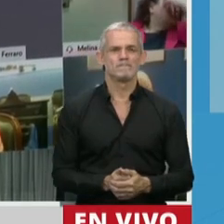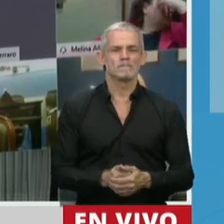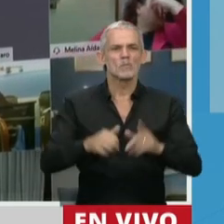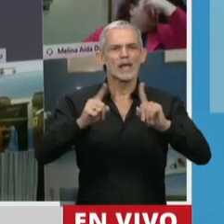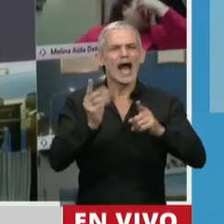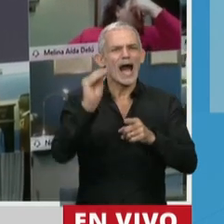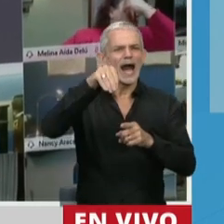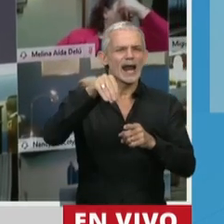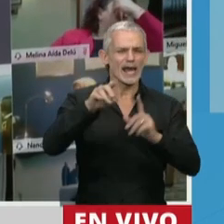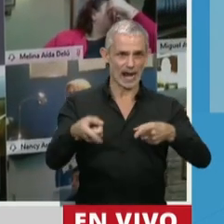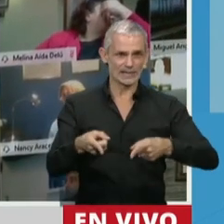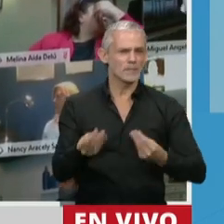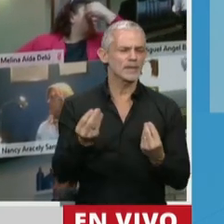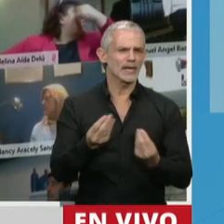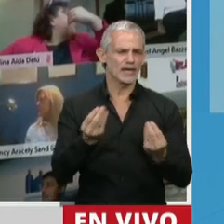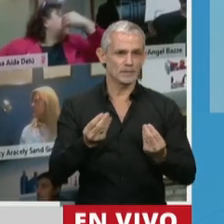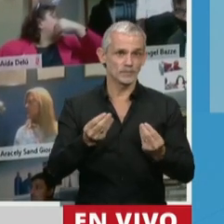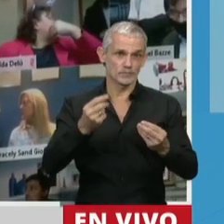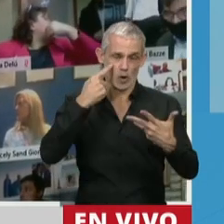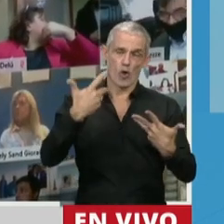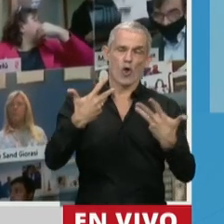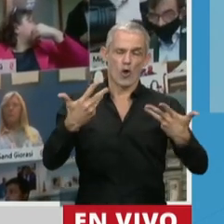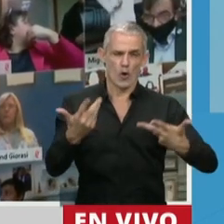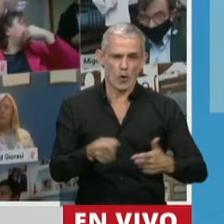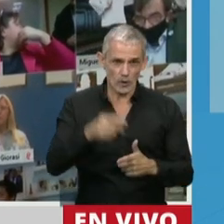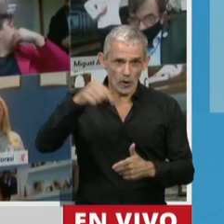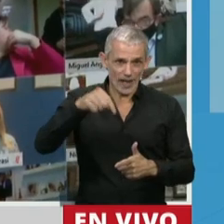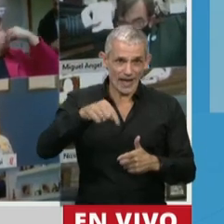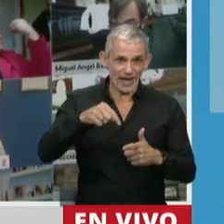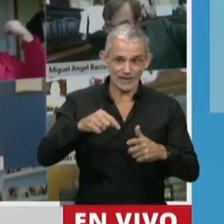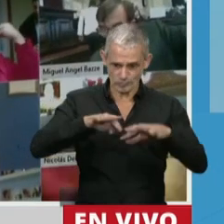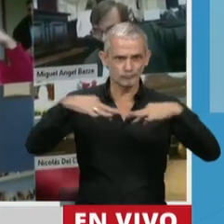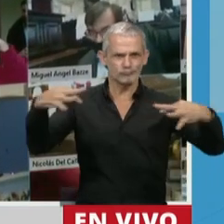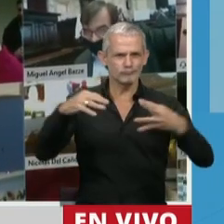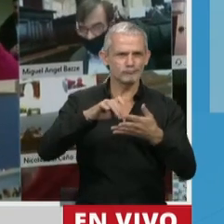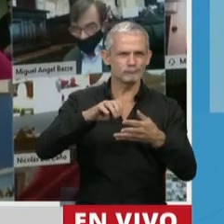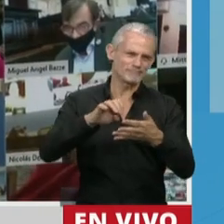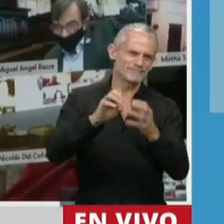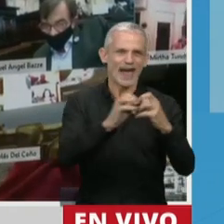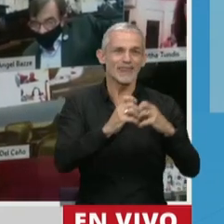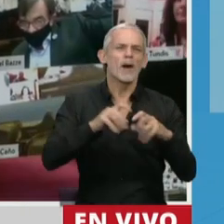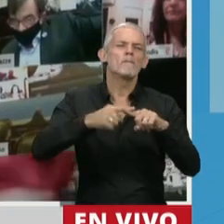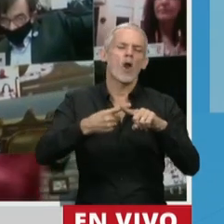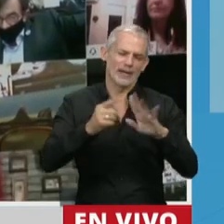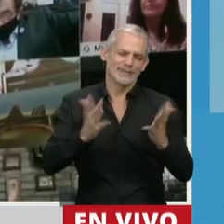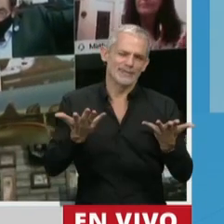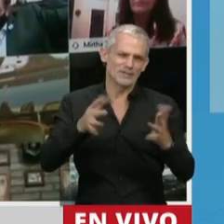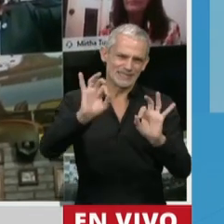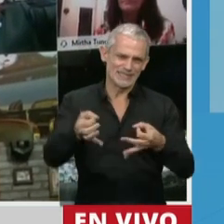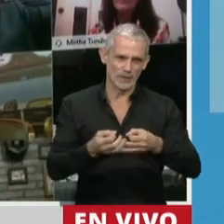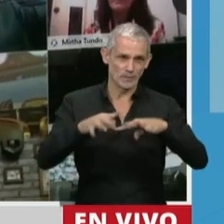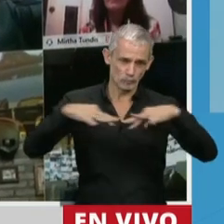Y agregar que, por supuesto, este es un ámbito de debate político y, por supuesto,